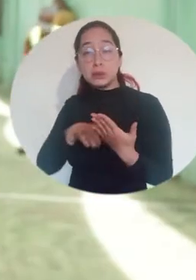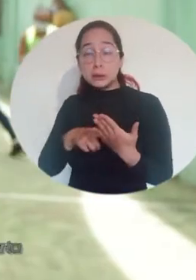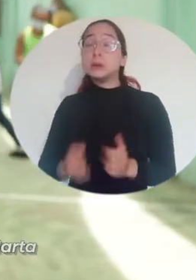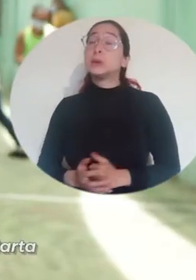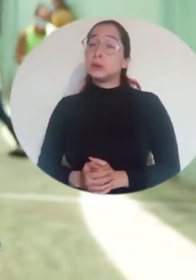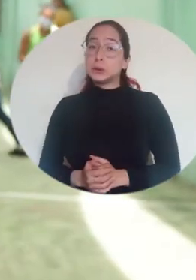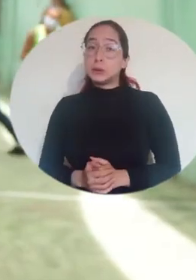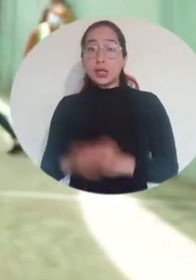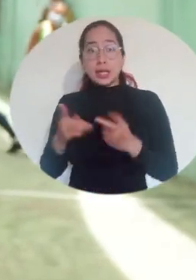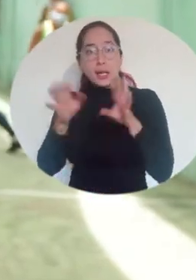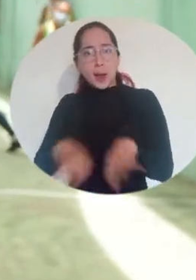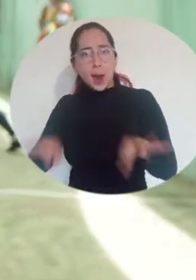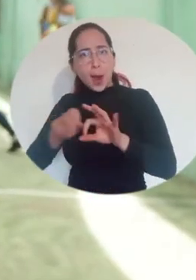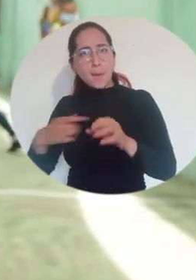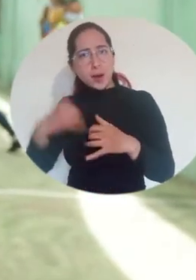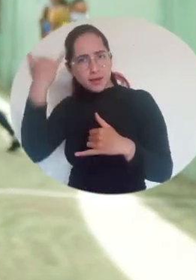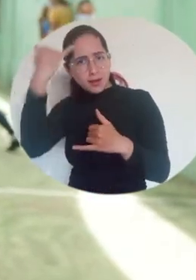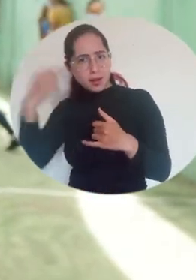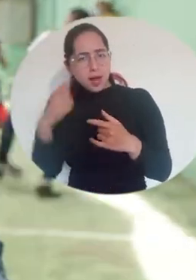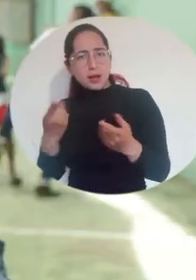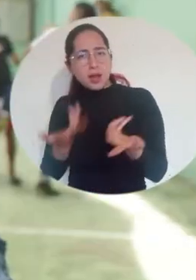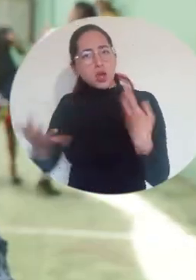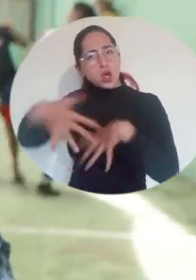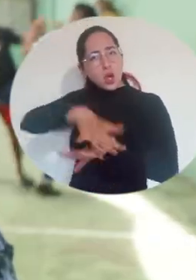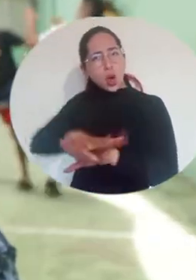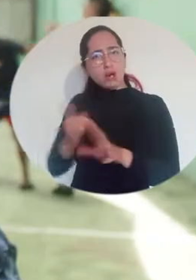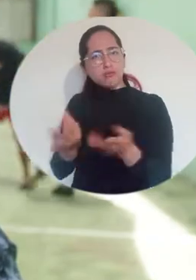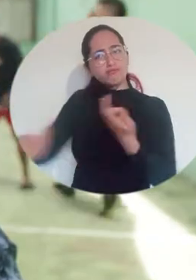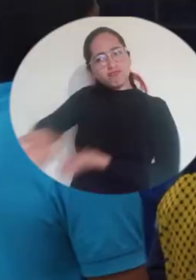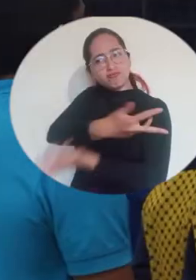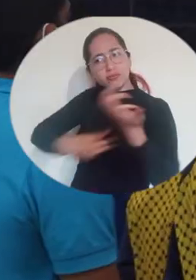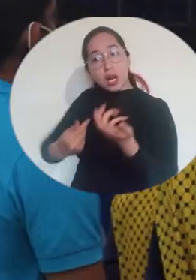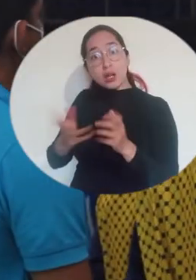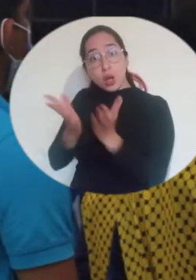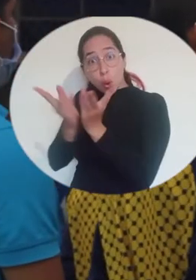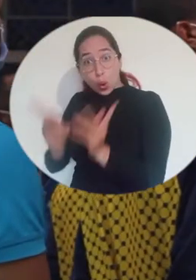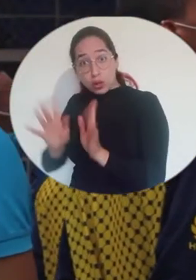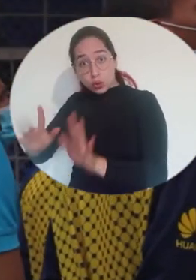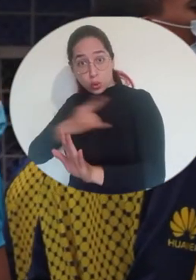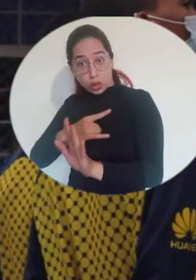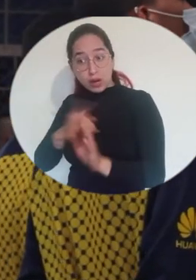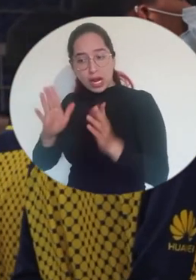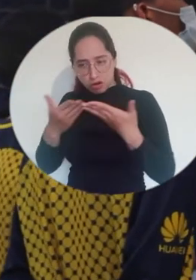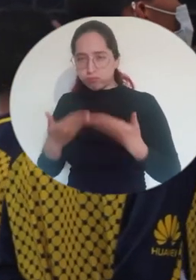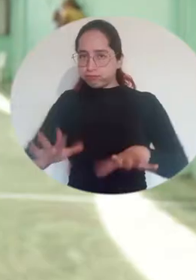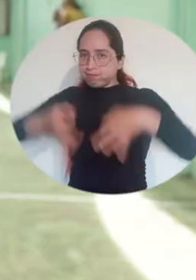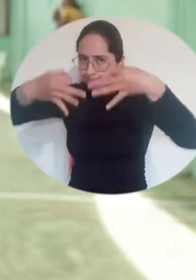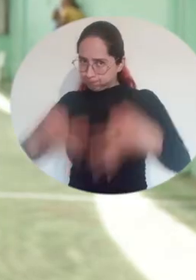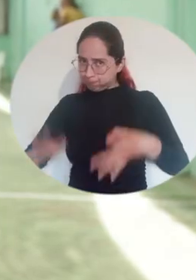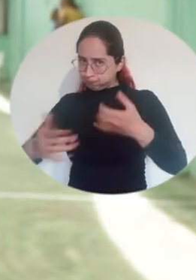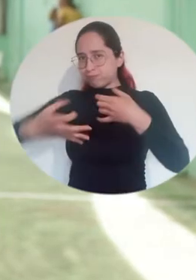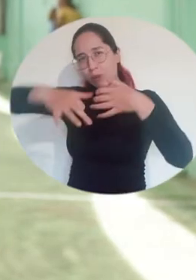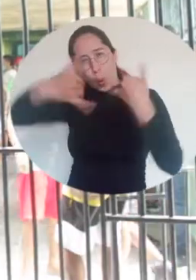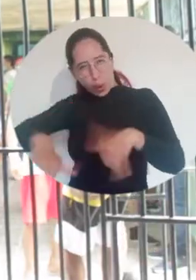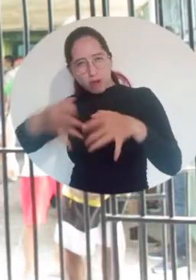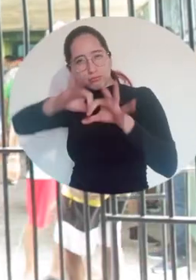idea es que haya una integración entre los pasillos. Los estudiantes de la universidad dieron apertura a los juegos penitenciarios. Es una actividad